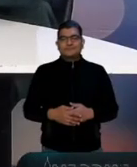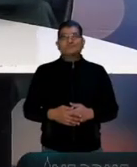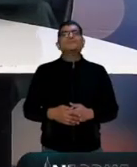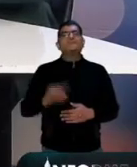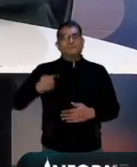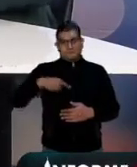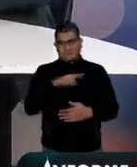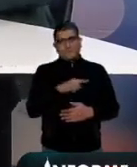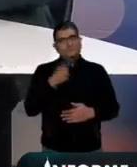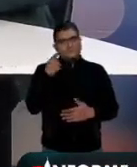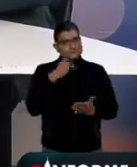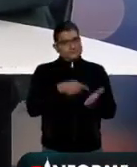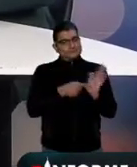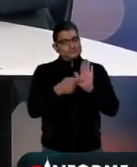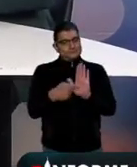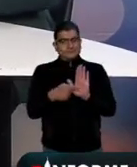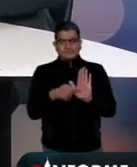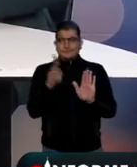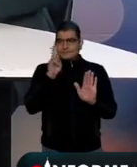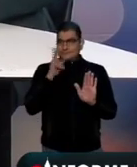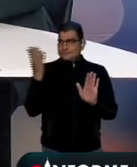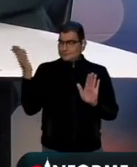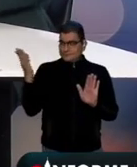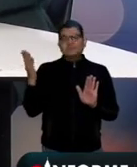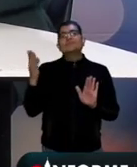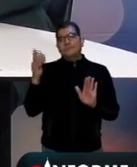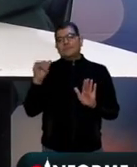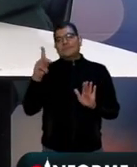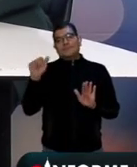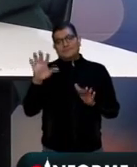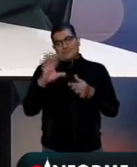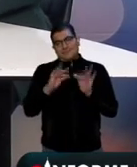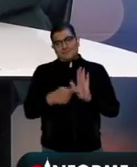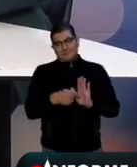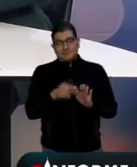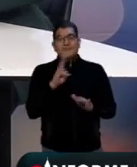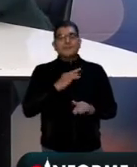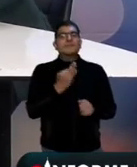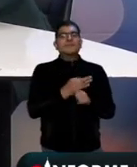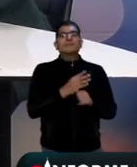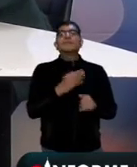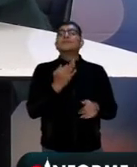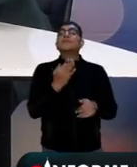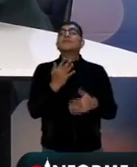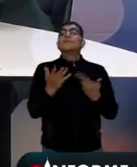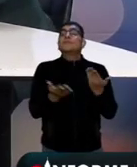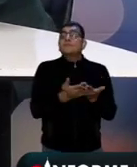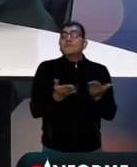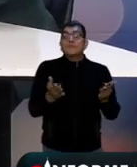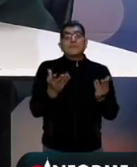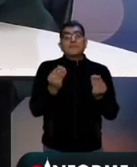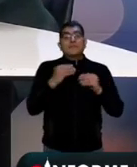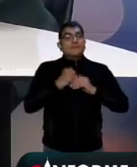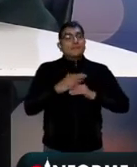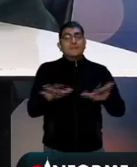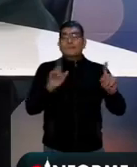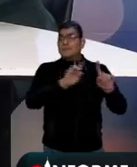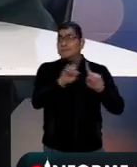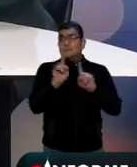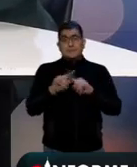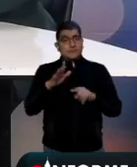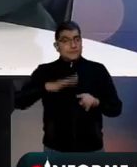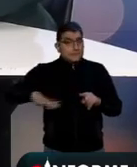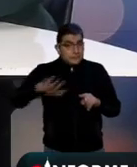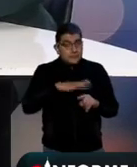tenemos pruebas, dice Laida Sanzores, rápidamente, ¿qué piensas de esto rápido? La gobernadora ha dado mucha información y la